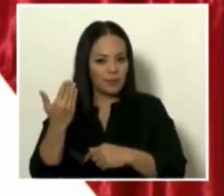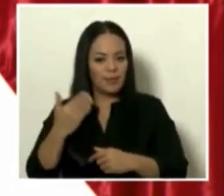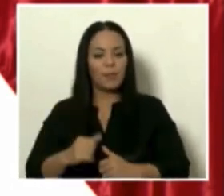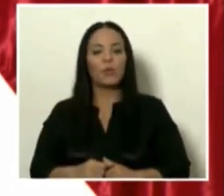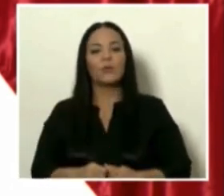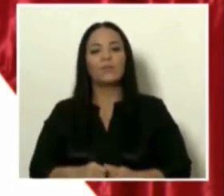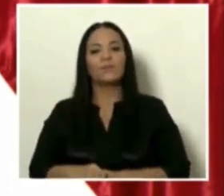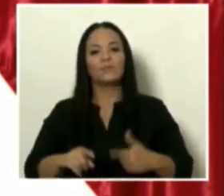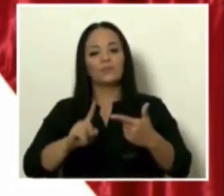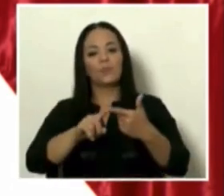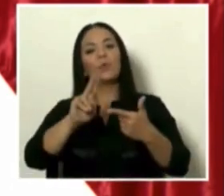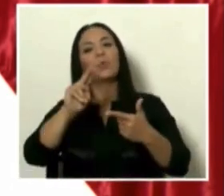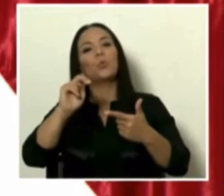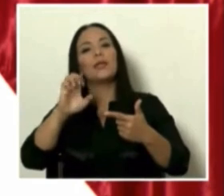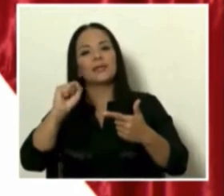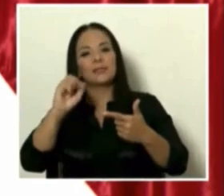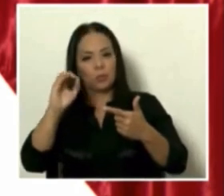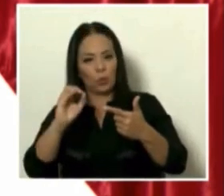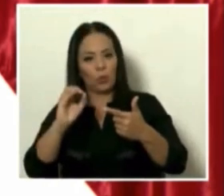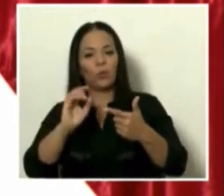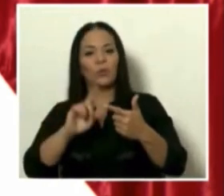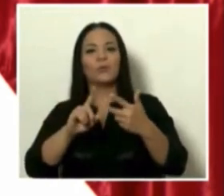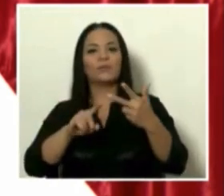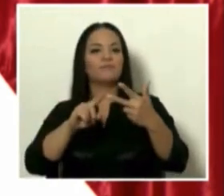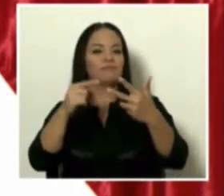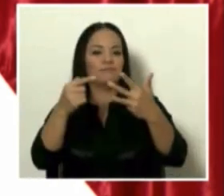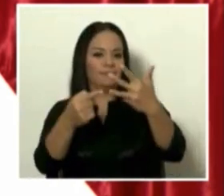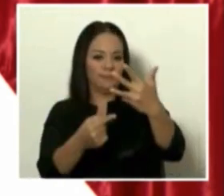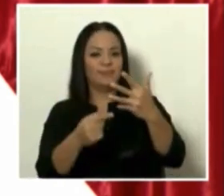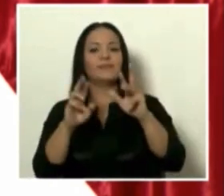la UNESCO, etc.